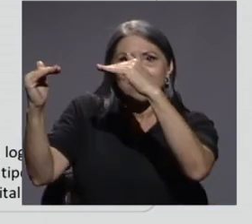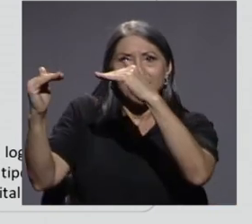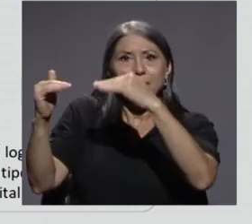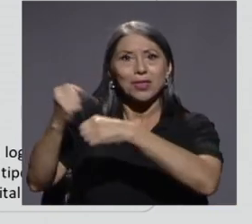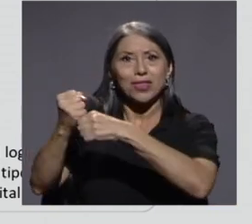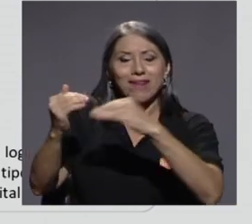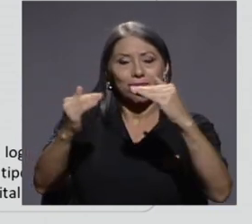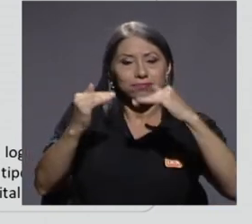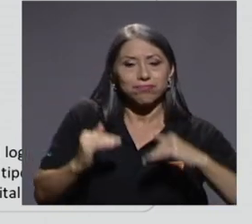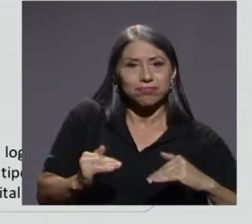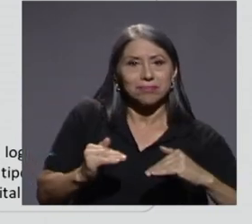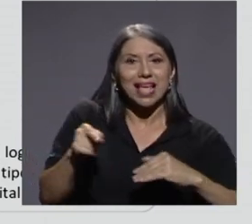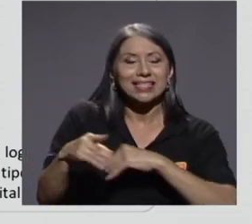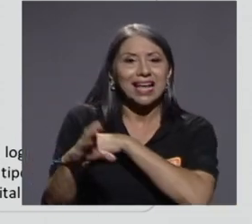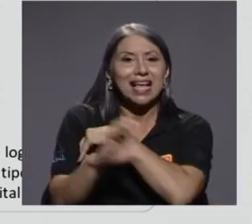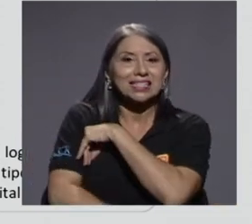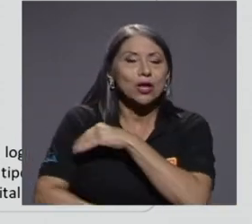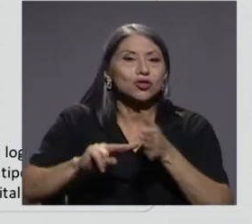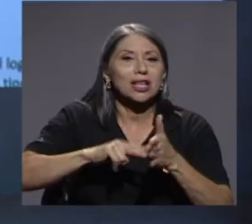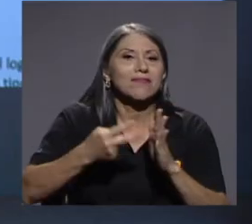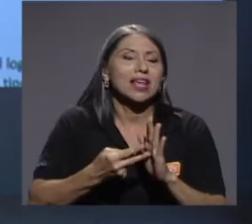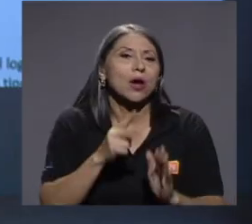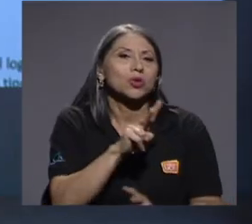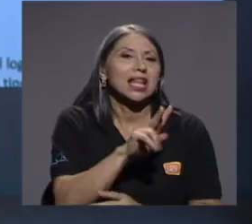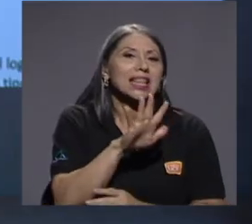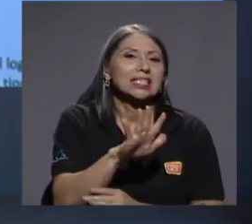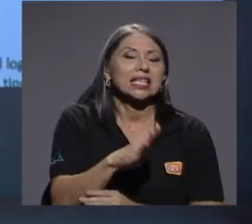% y un 47% para estos grupos.